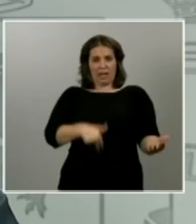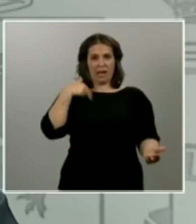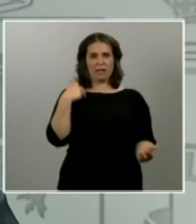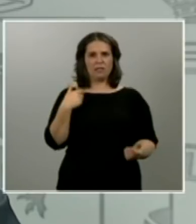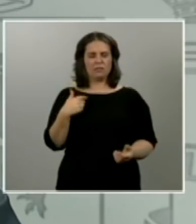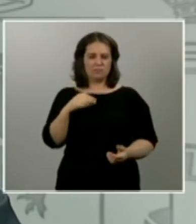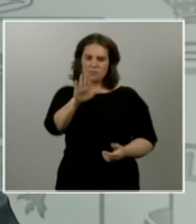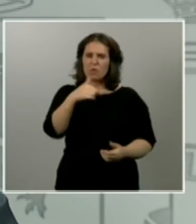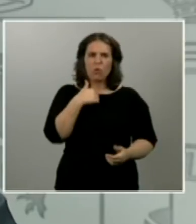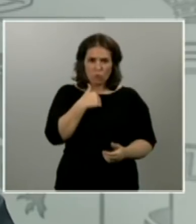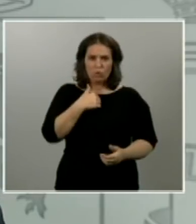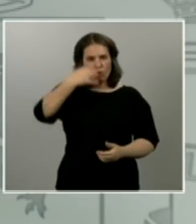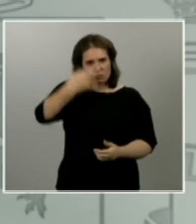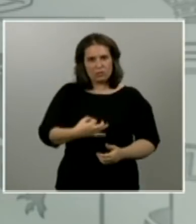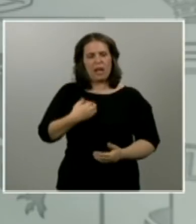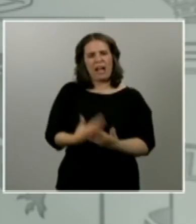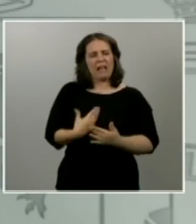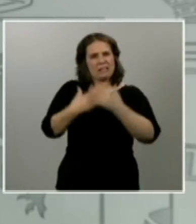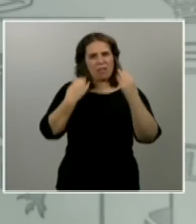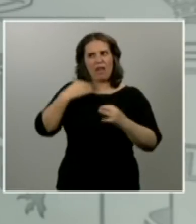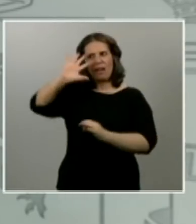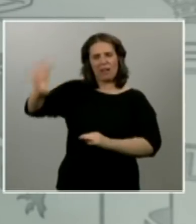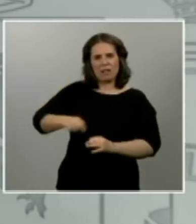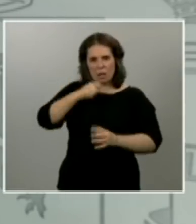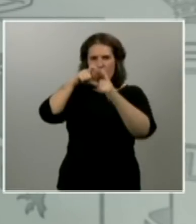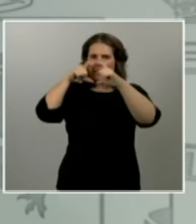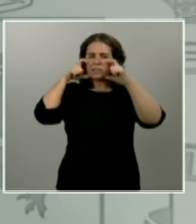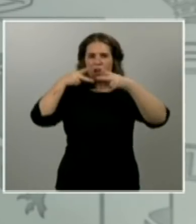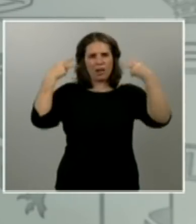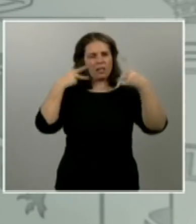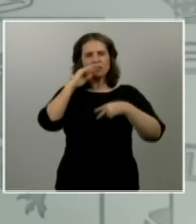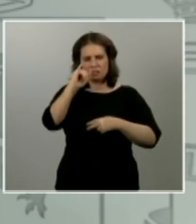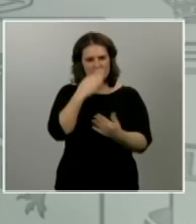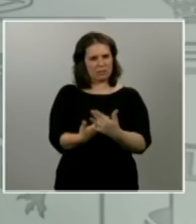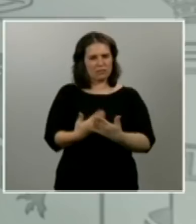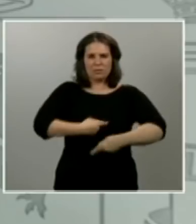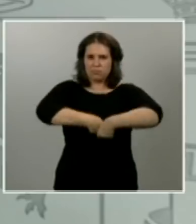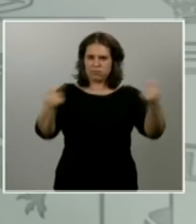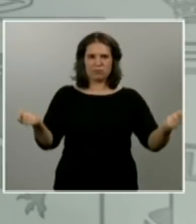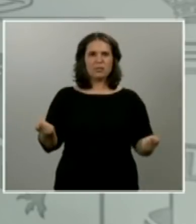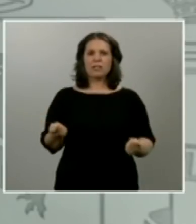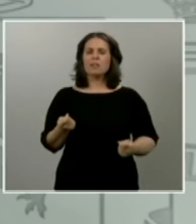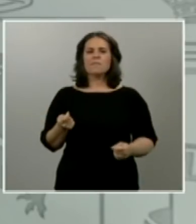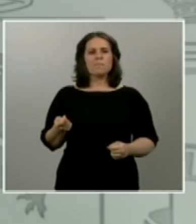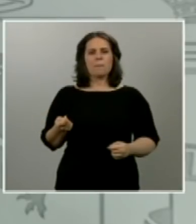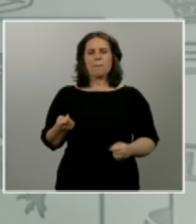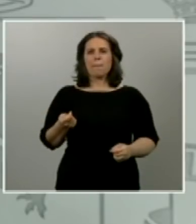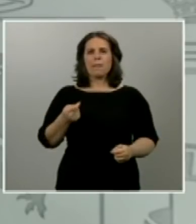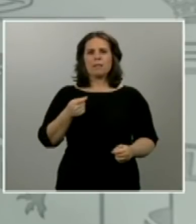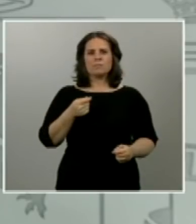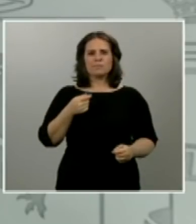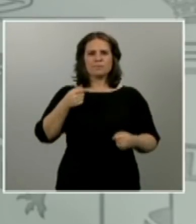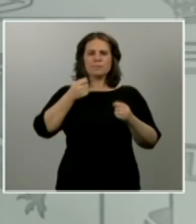provisión de esas mascarillas desde luego vamos a garantizar la provisión también de todos esos geles que